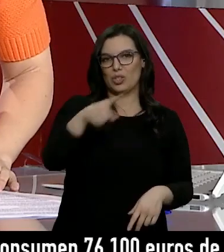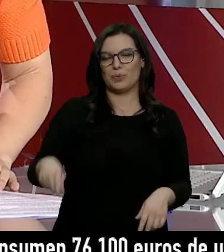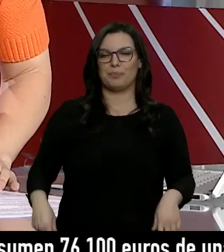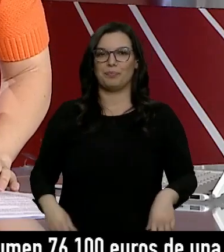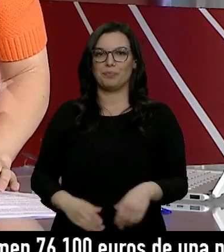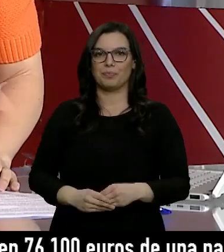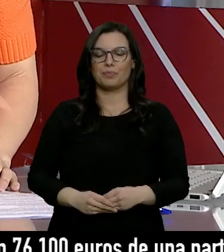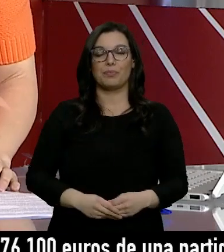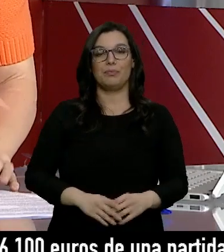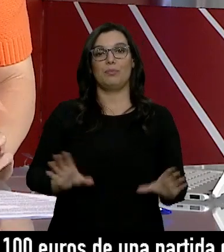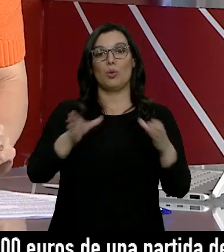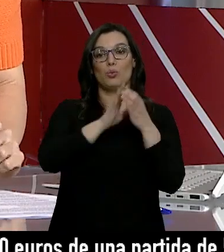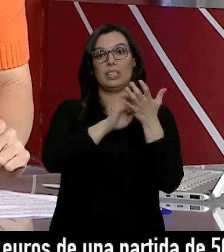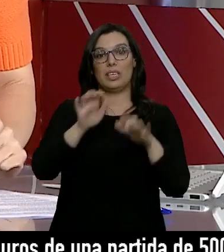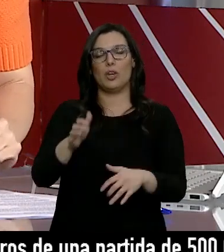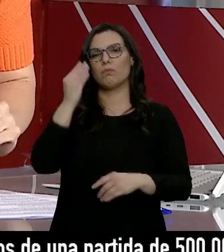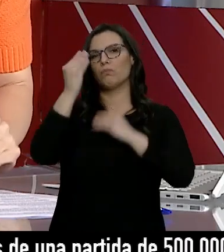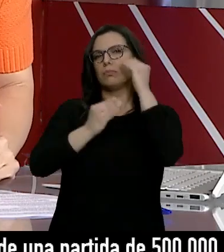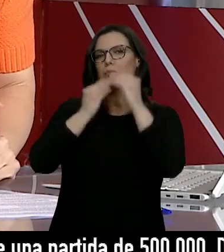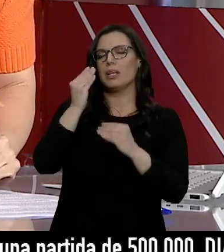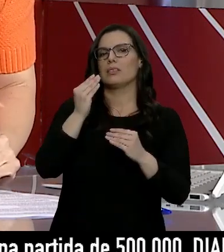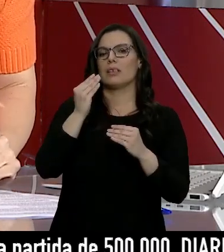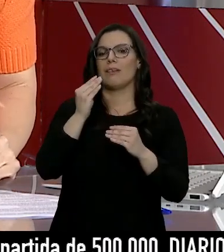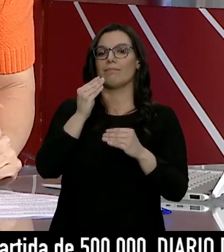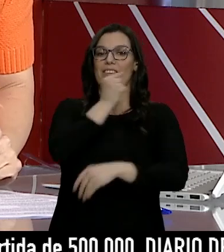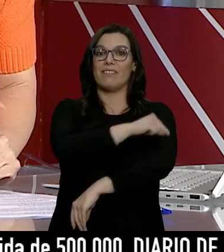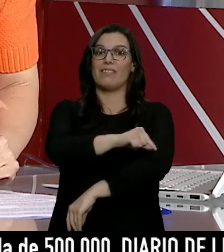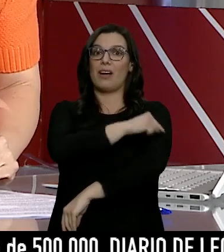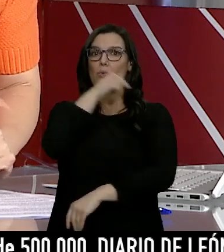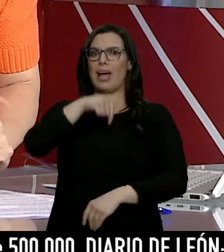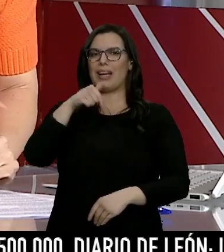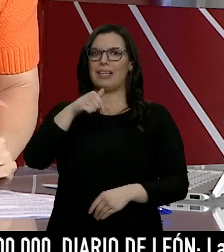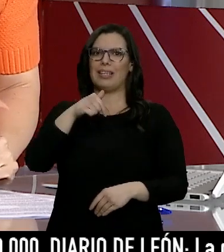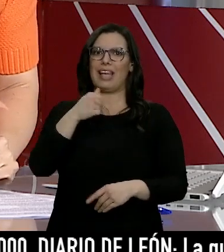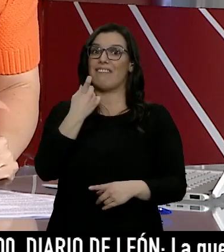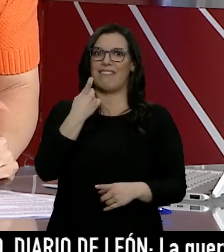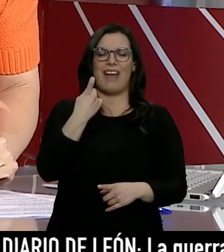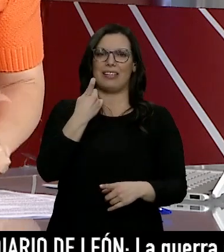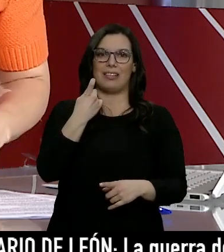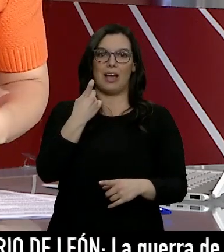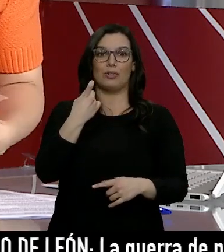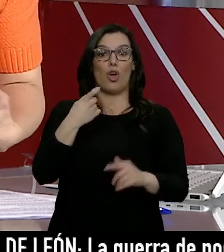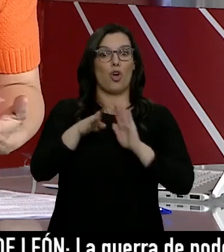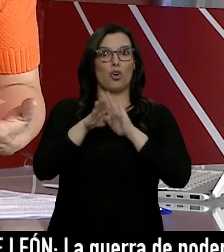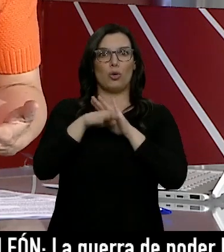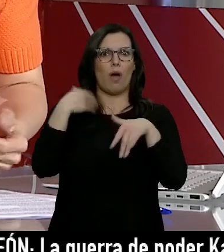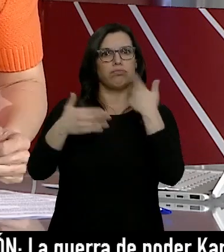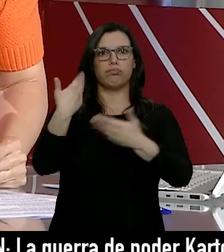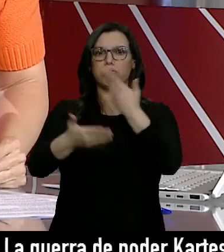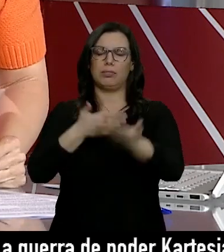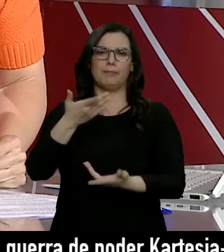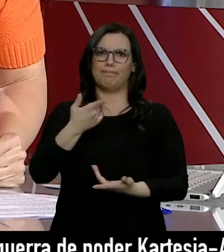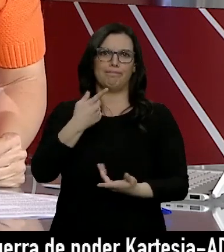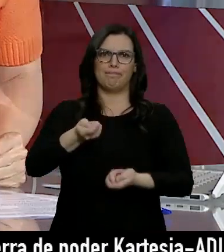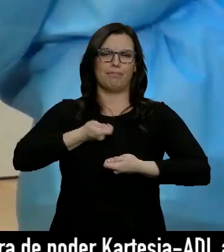La Junta de Castilla y León estima que hay un déficit de vacunas en la comunidad que dificulta poder seguir el ritmo fijado para la